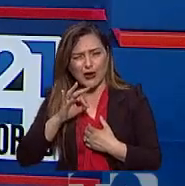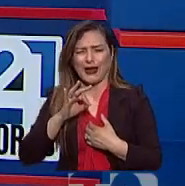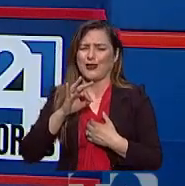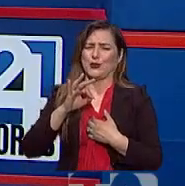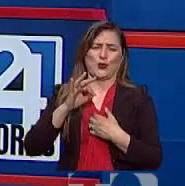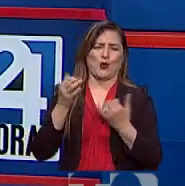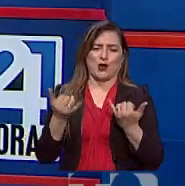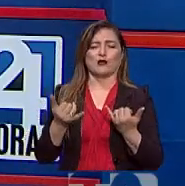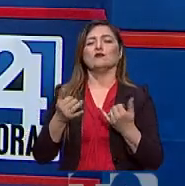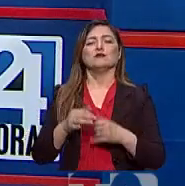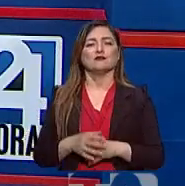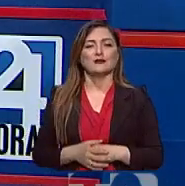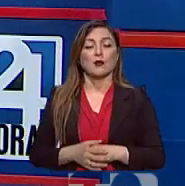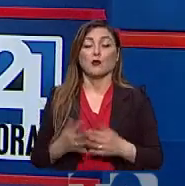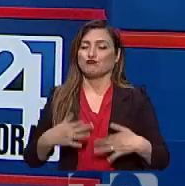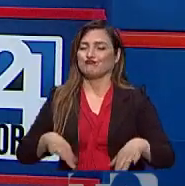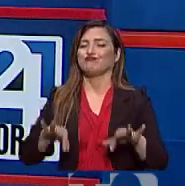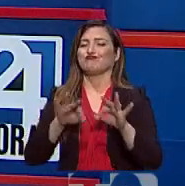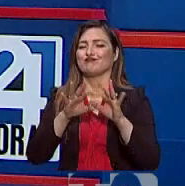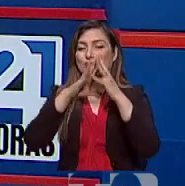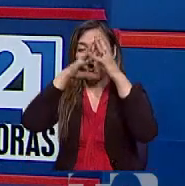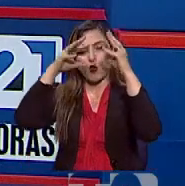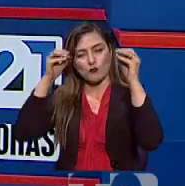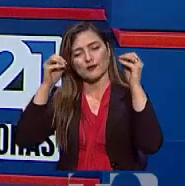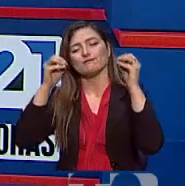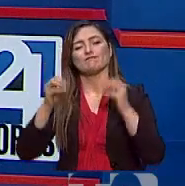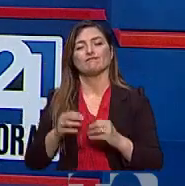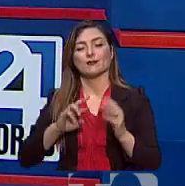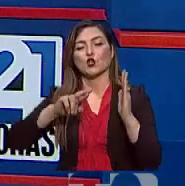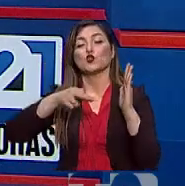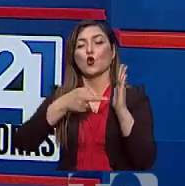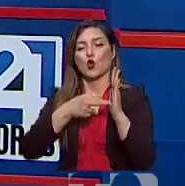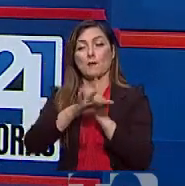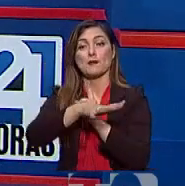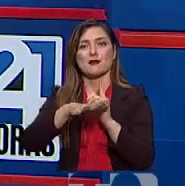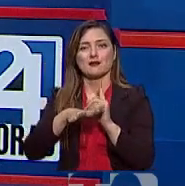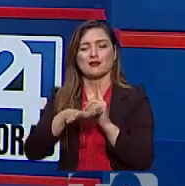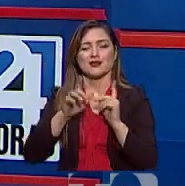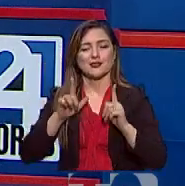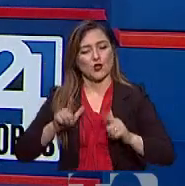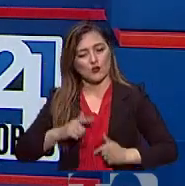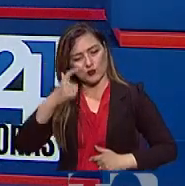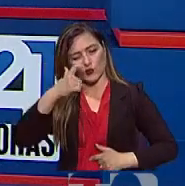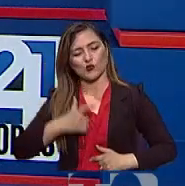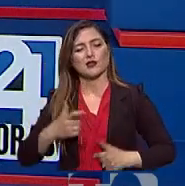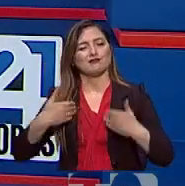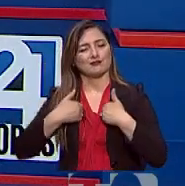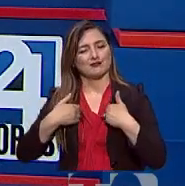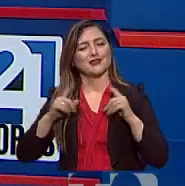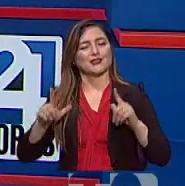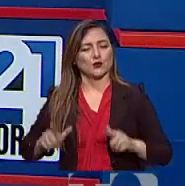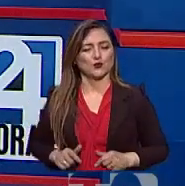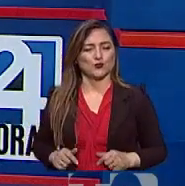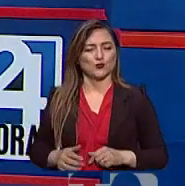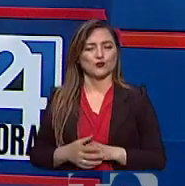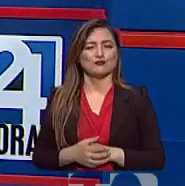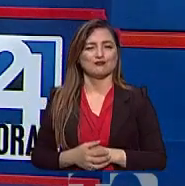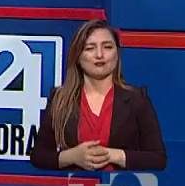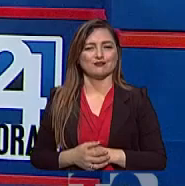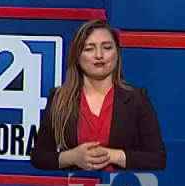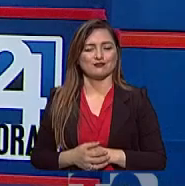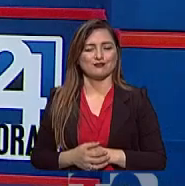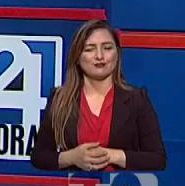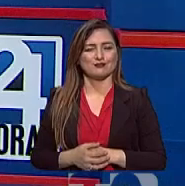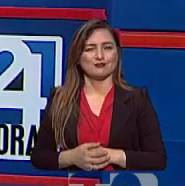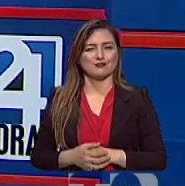probabilístico nuevamente, pero sí es importante que entendamos nosotros el rol del medio ambiente, la salud humana y la salud de los animalitos. Nos vemos en el